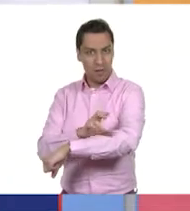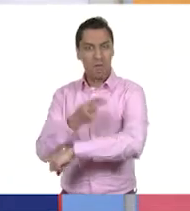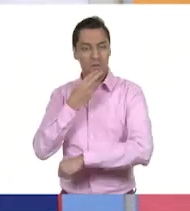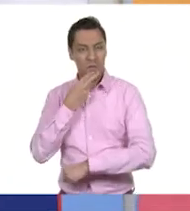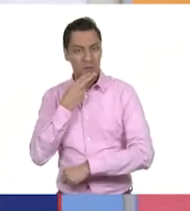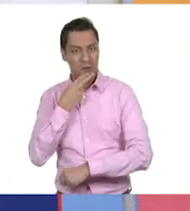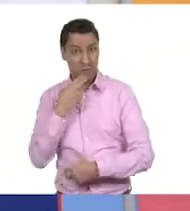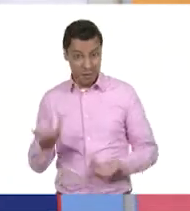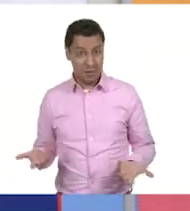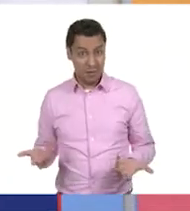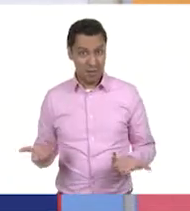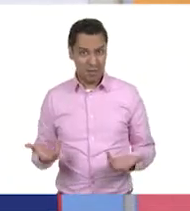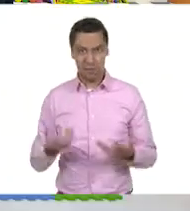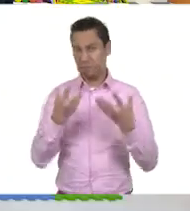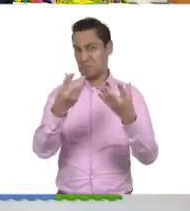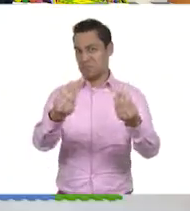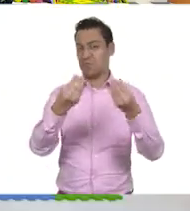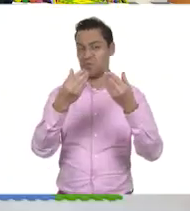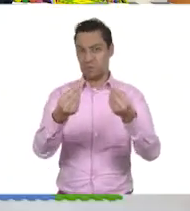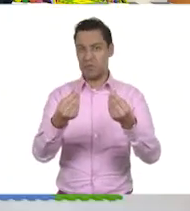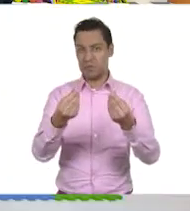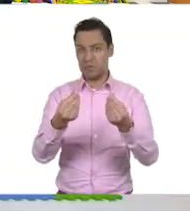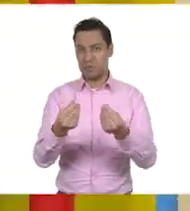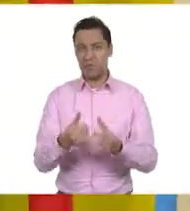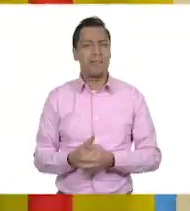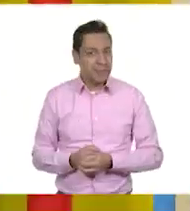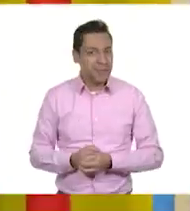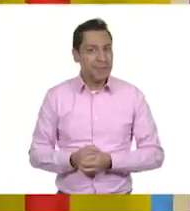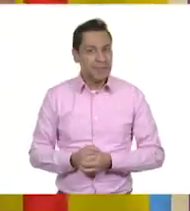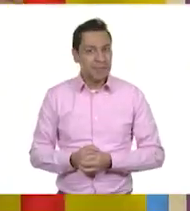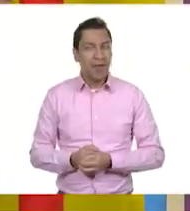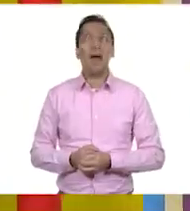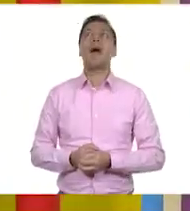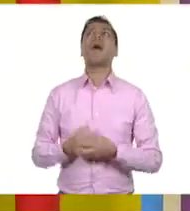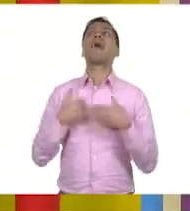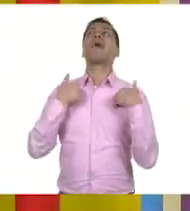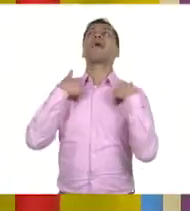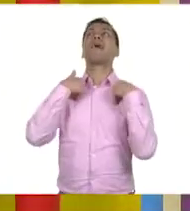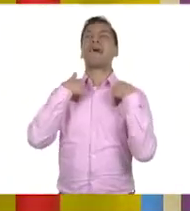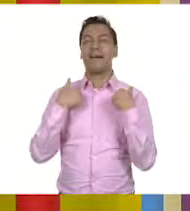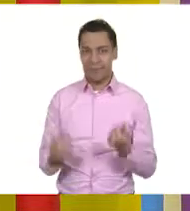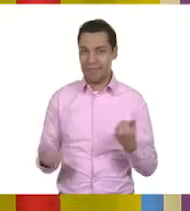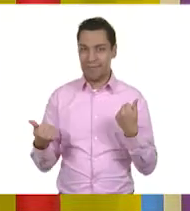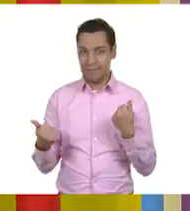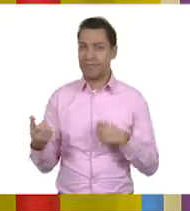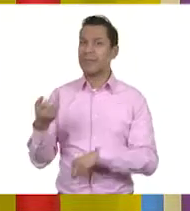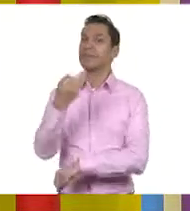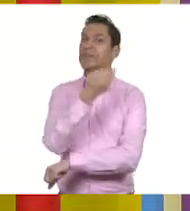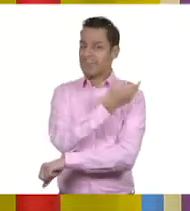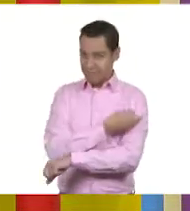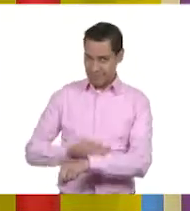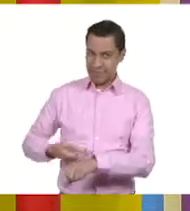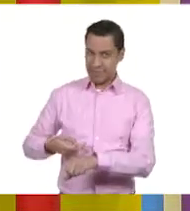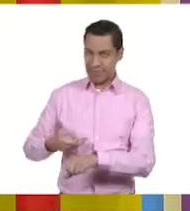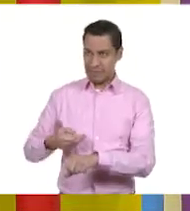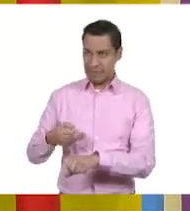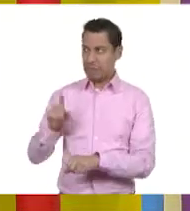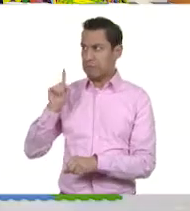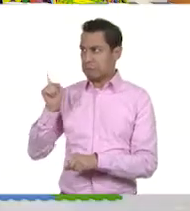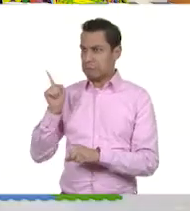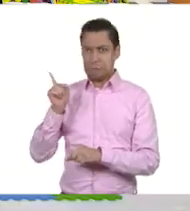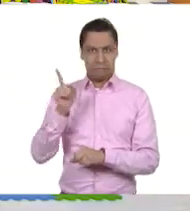Sí, sí, sí. Estás ocupando mucho. ¿Quiere decir, entonces, que los recursos naturales se pueden agotar?